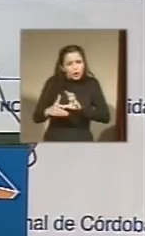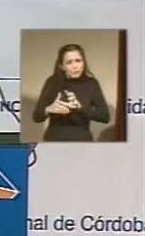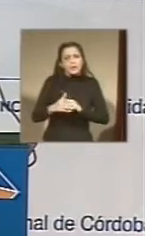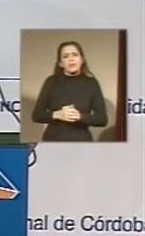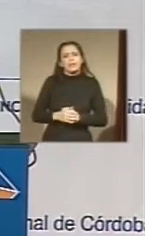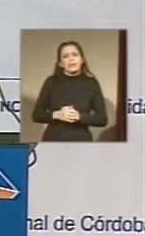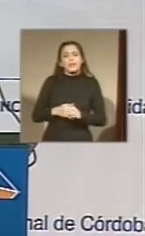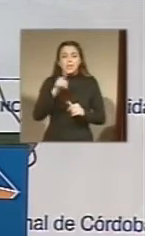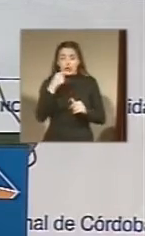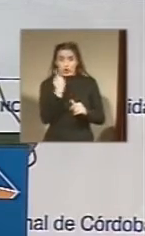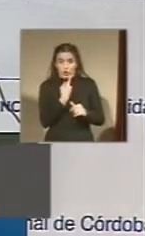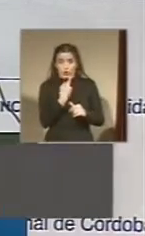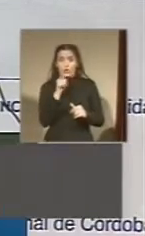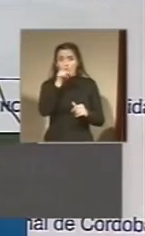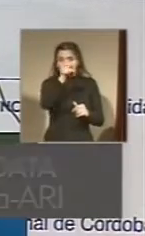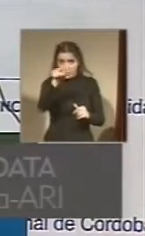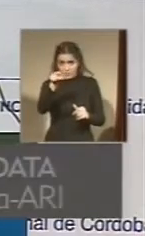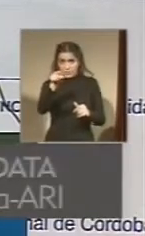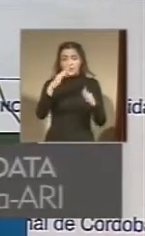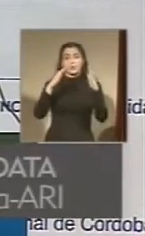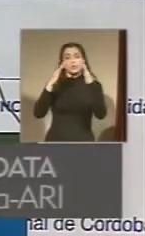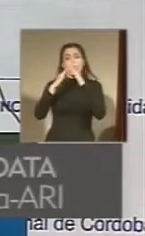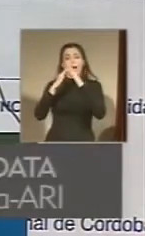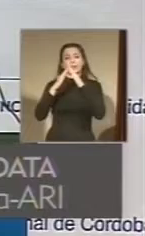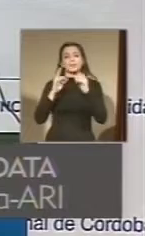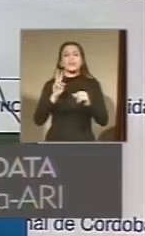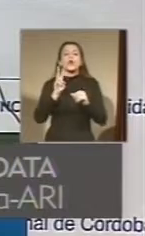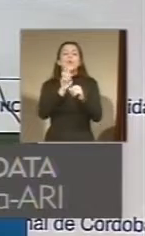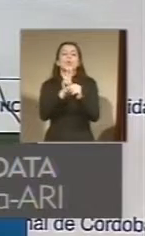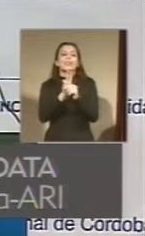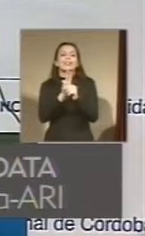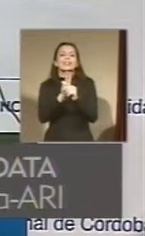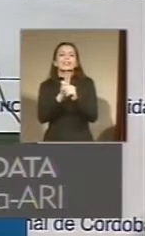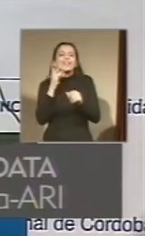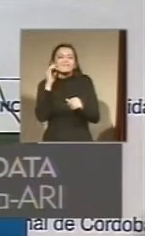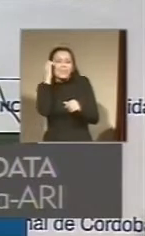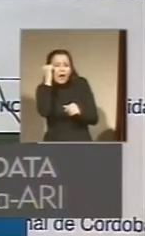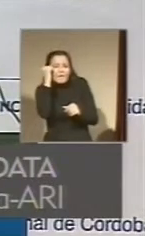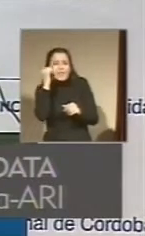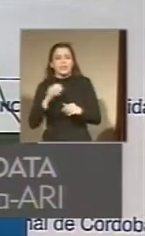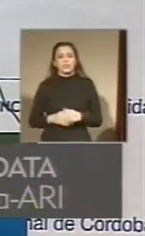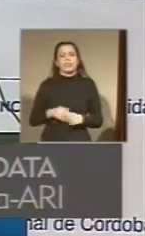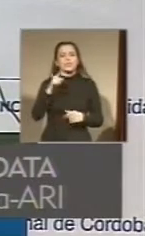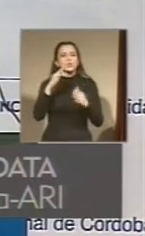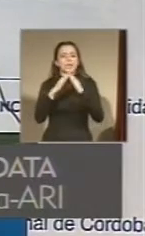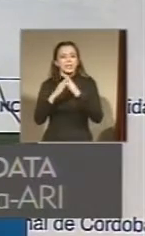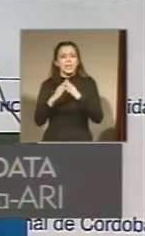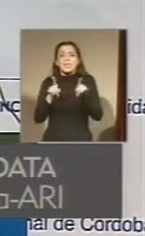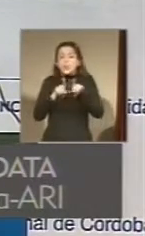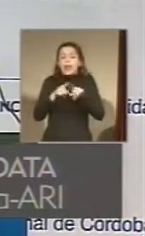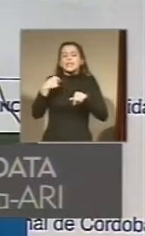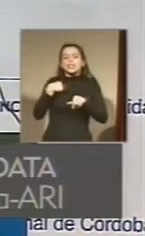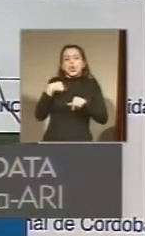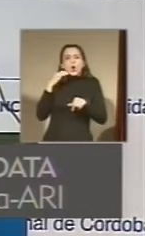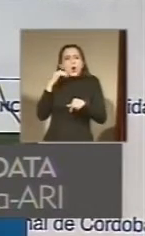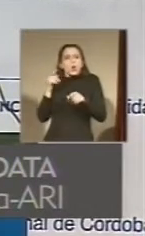que ustedes en sus hogares cuidan de sus ancianos y de sus adultos mayores. Como cuido a mi madre,